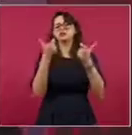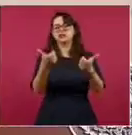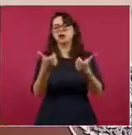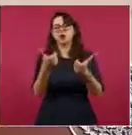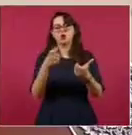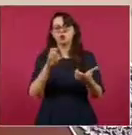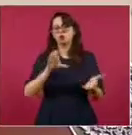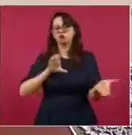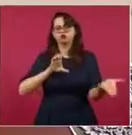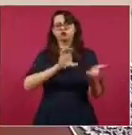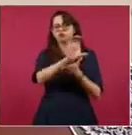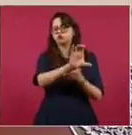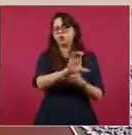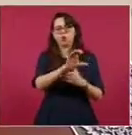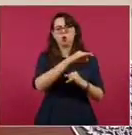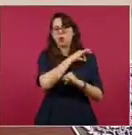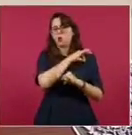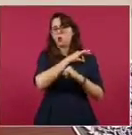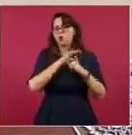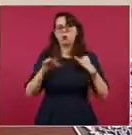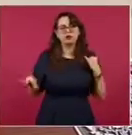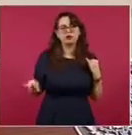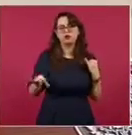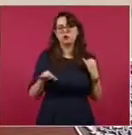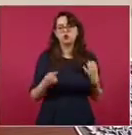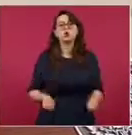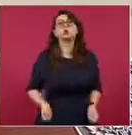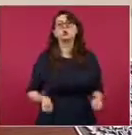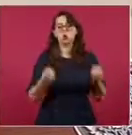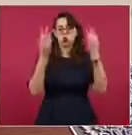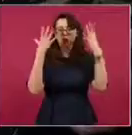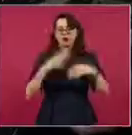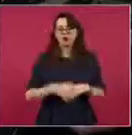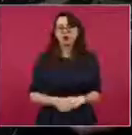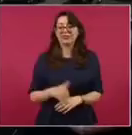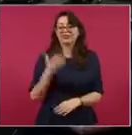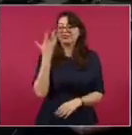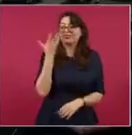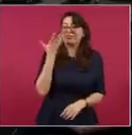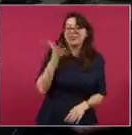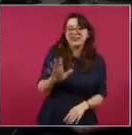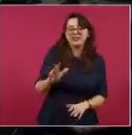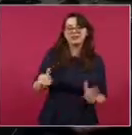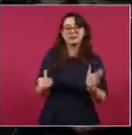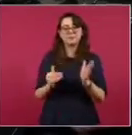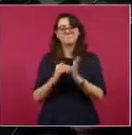liquidación más de 10 millones de pesos. Entonces,